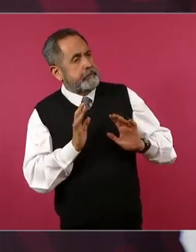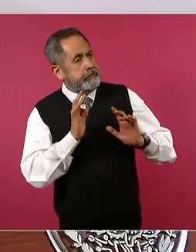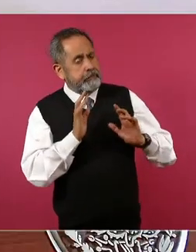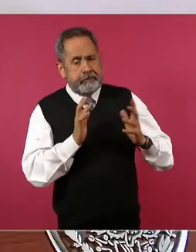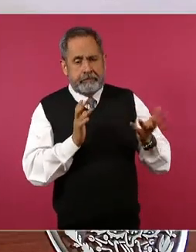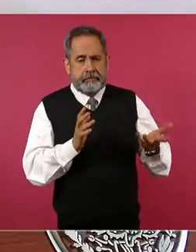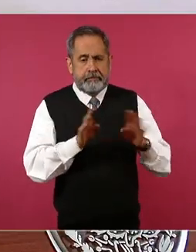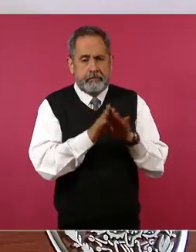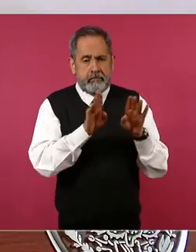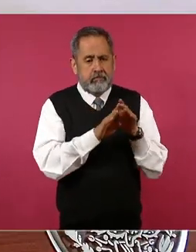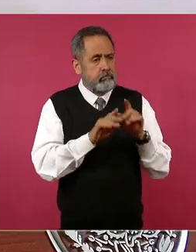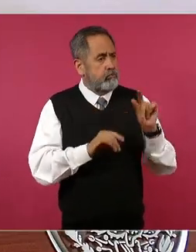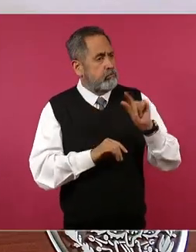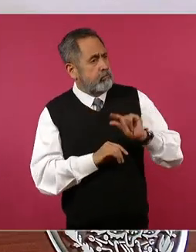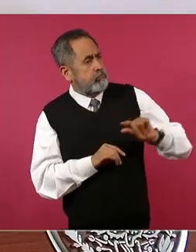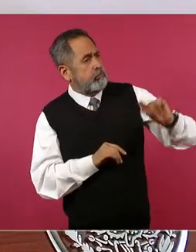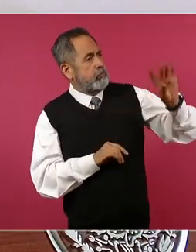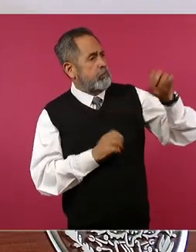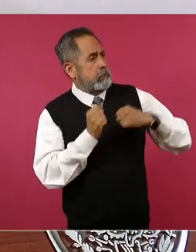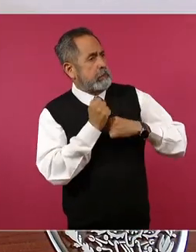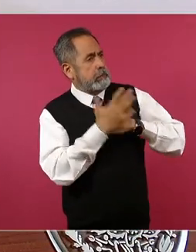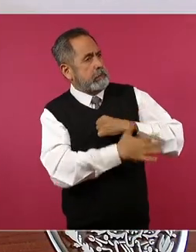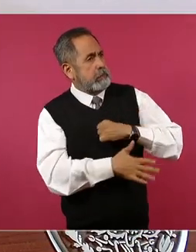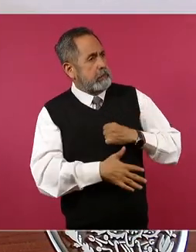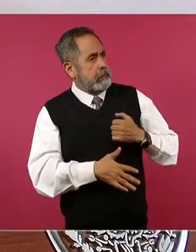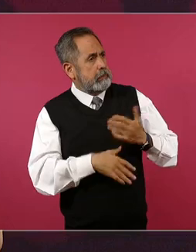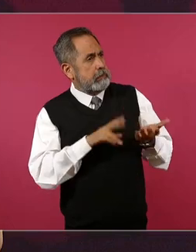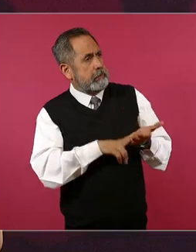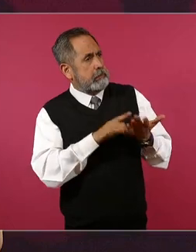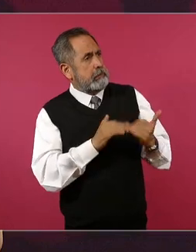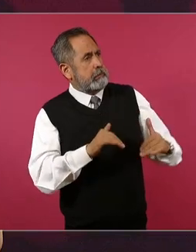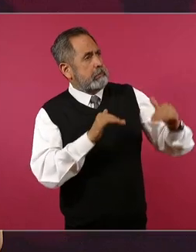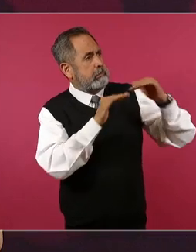una burocracia dorada y